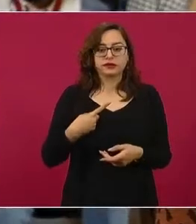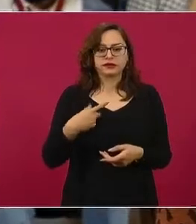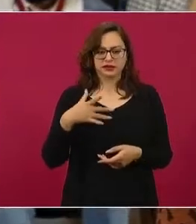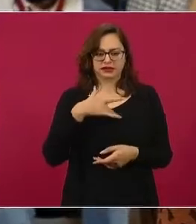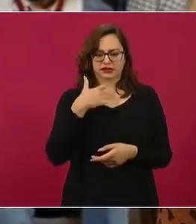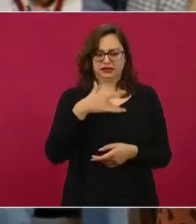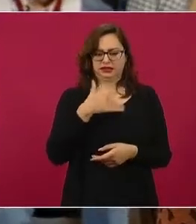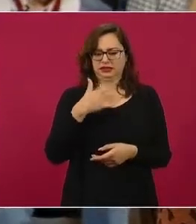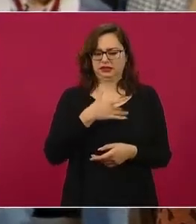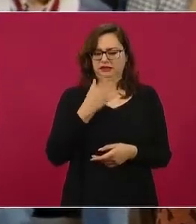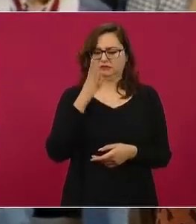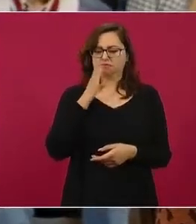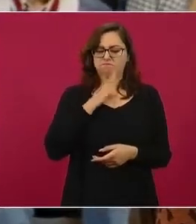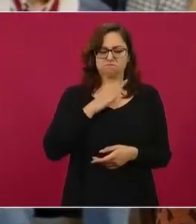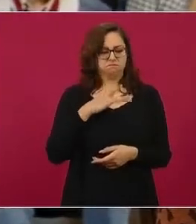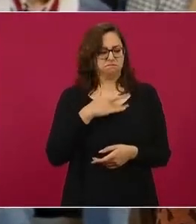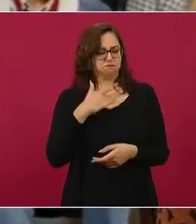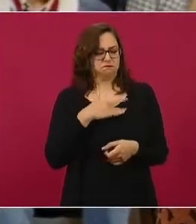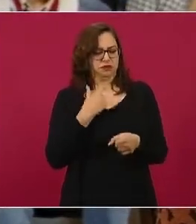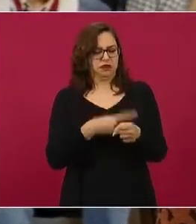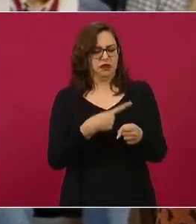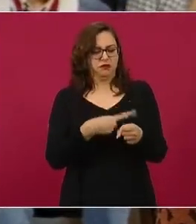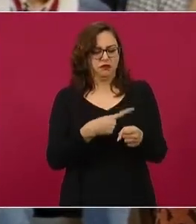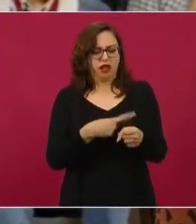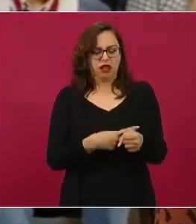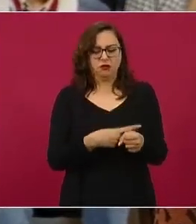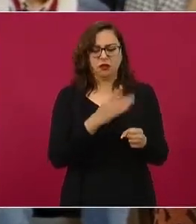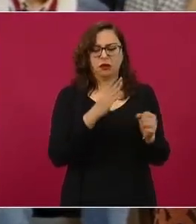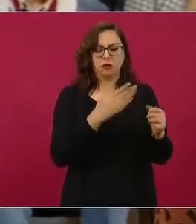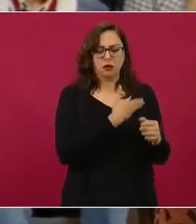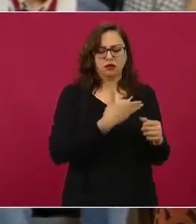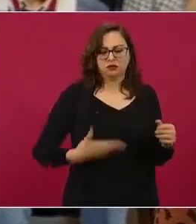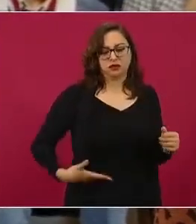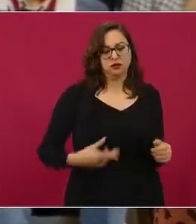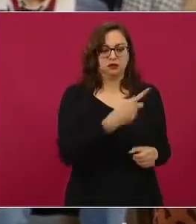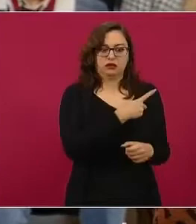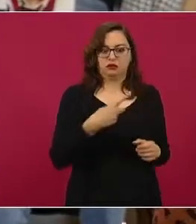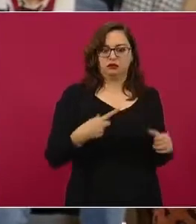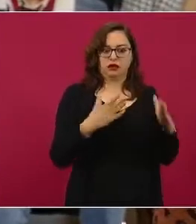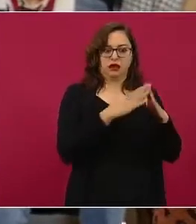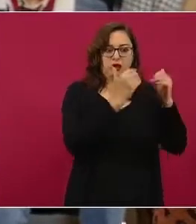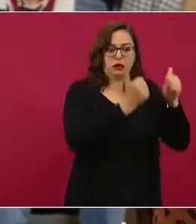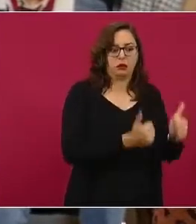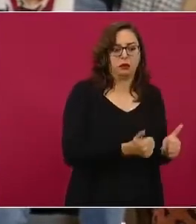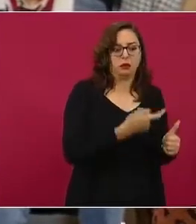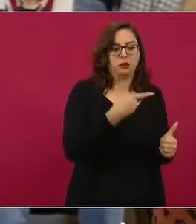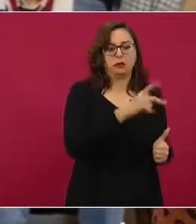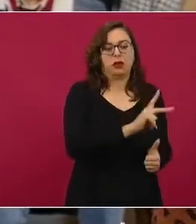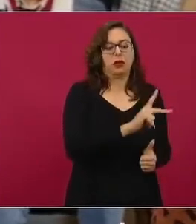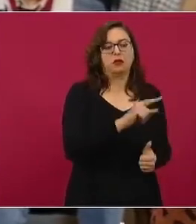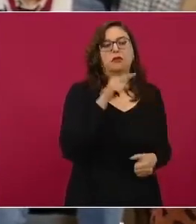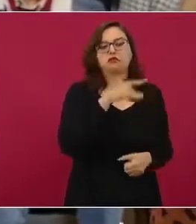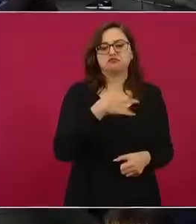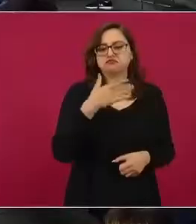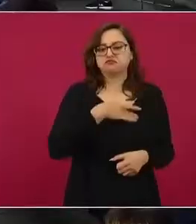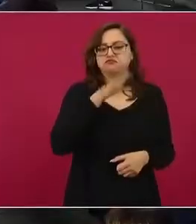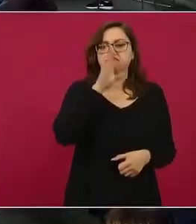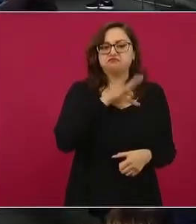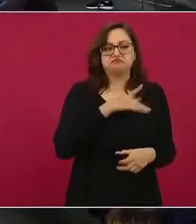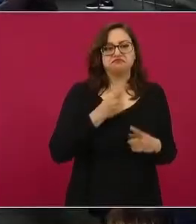algunos síntomas. Saber esto, por qué no aplicó en el presidente y todavía asistió a la conferencia ayer.